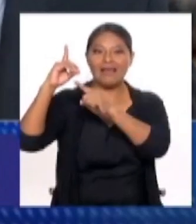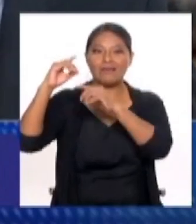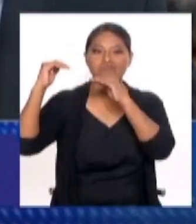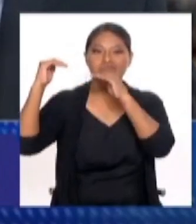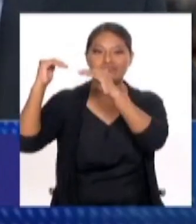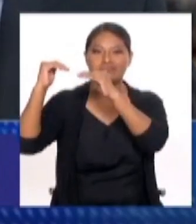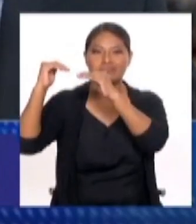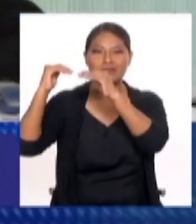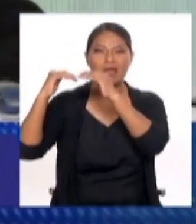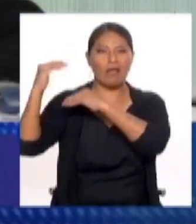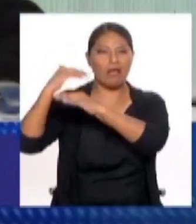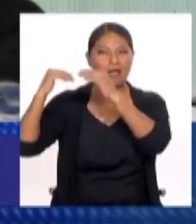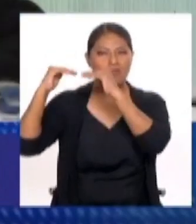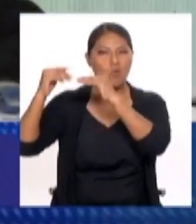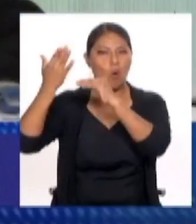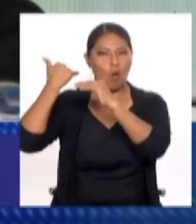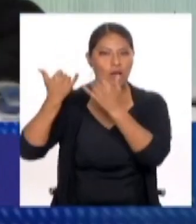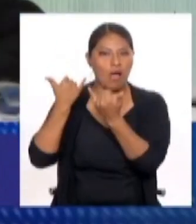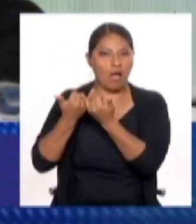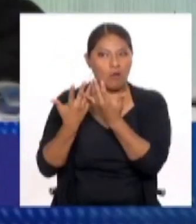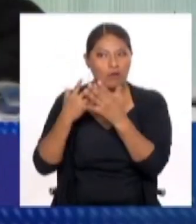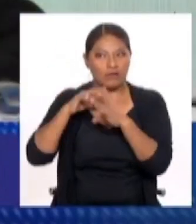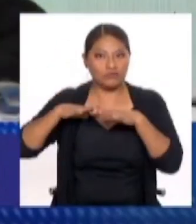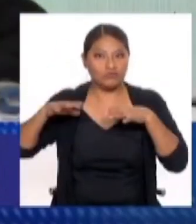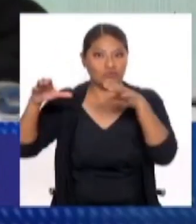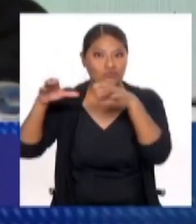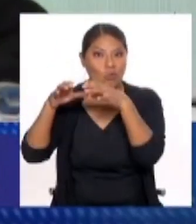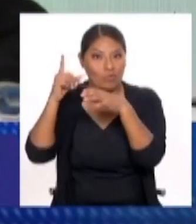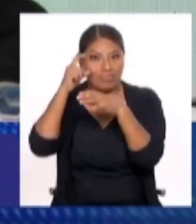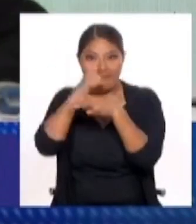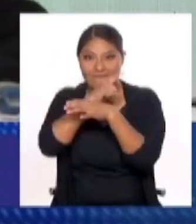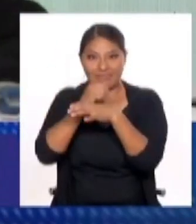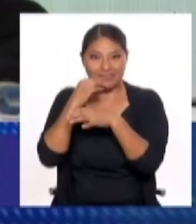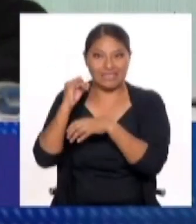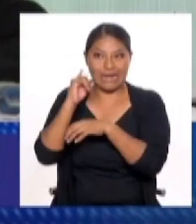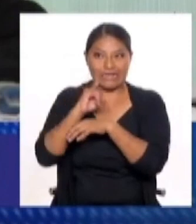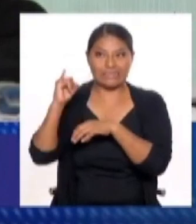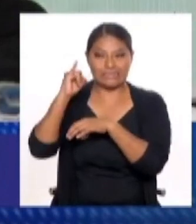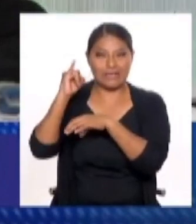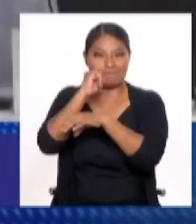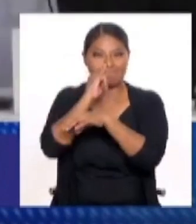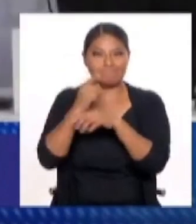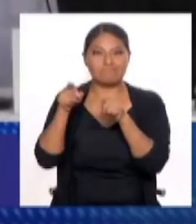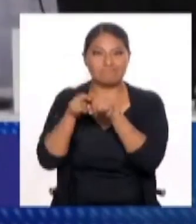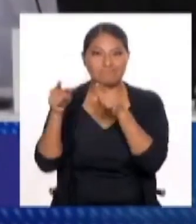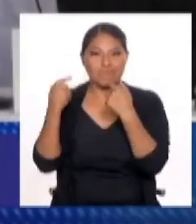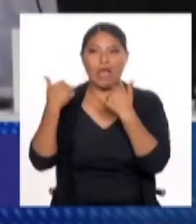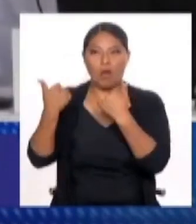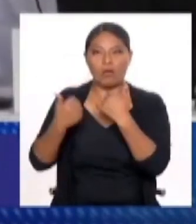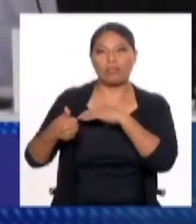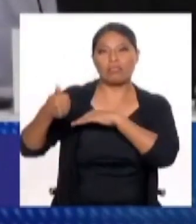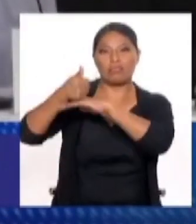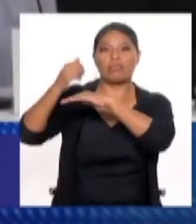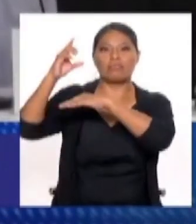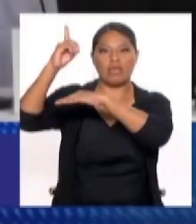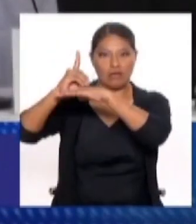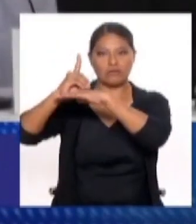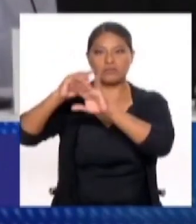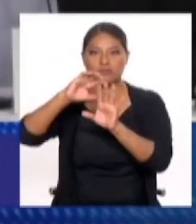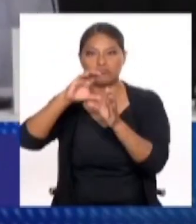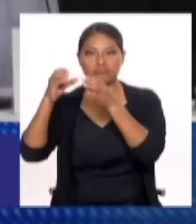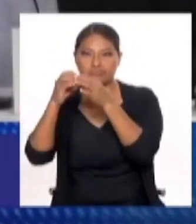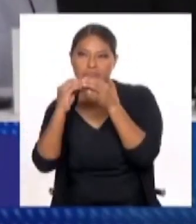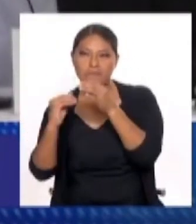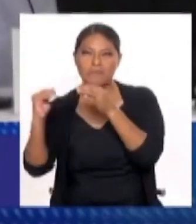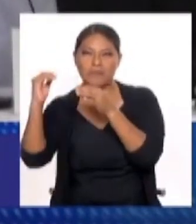un golpe para todo el movimiento de izquierda en la región? Tú has hablado incluso de que se está dando un movimiento favorable para la derecha y la ultraderecha.